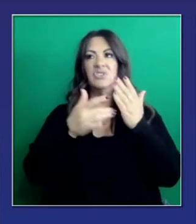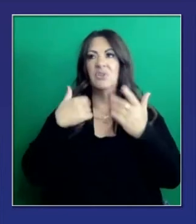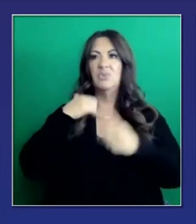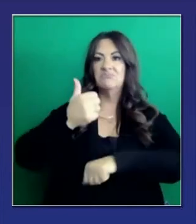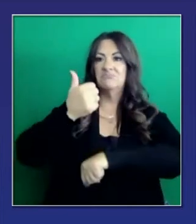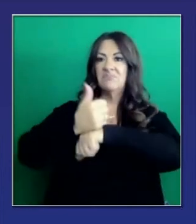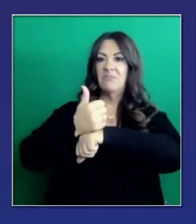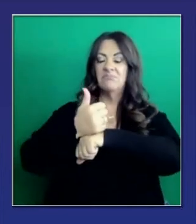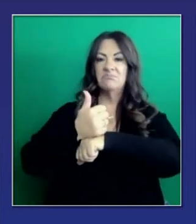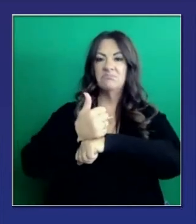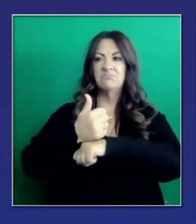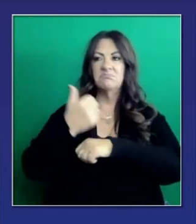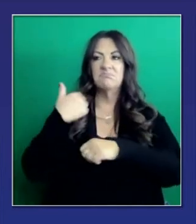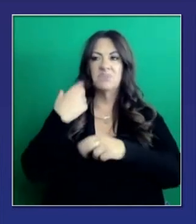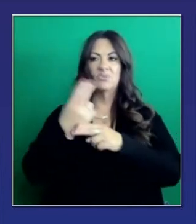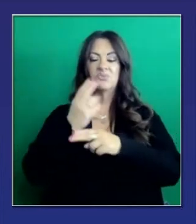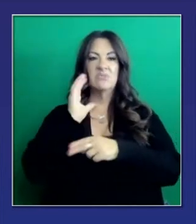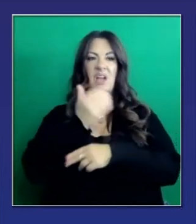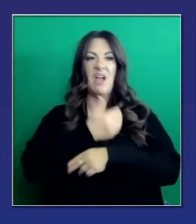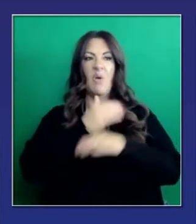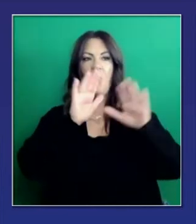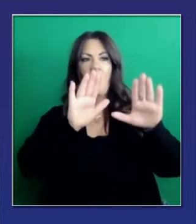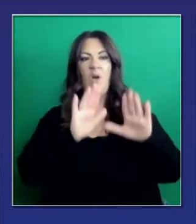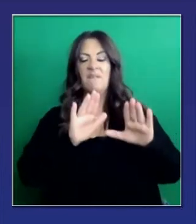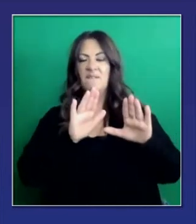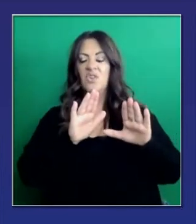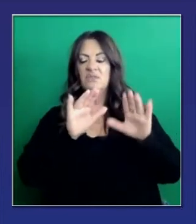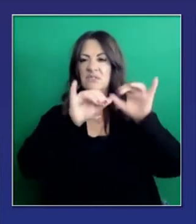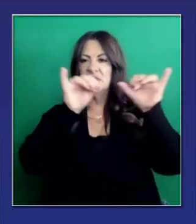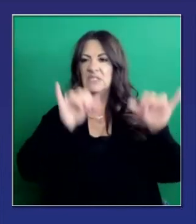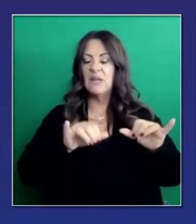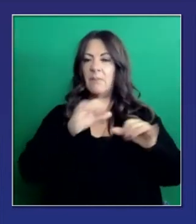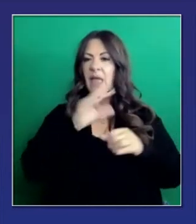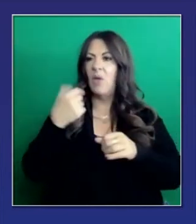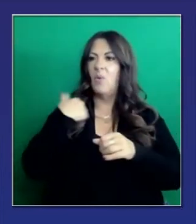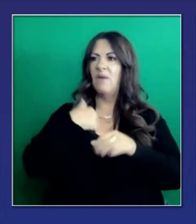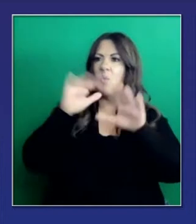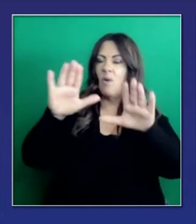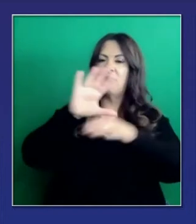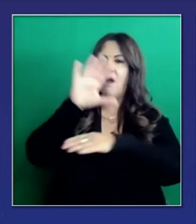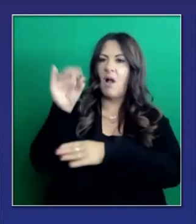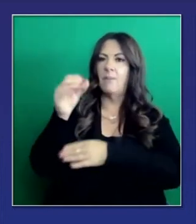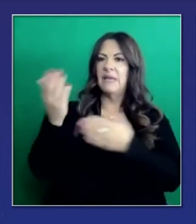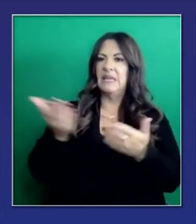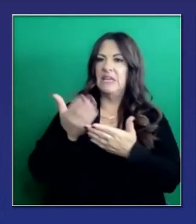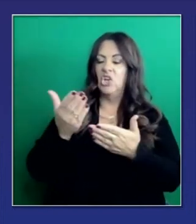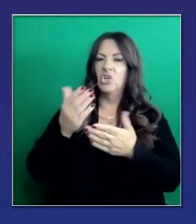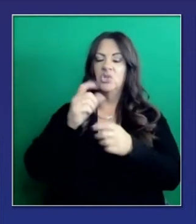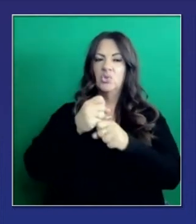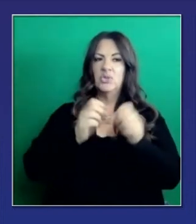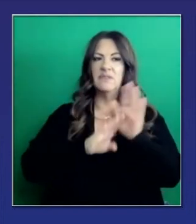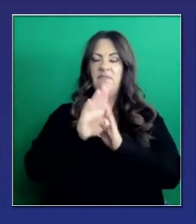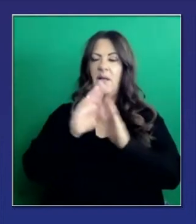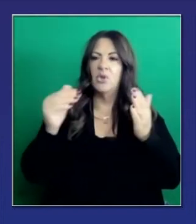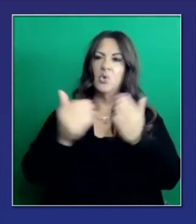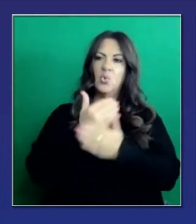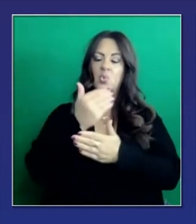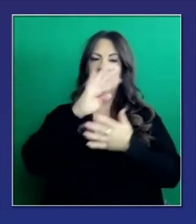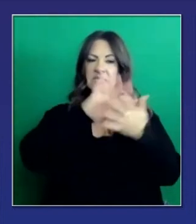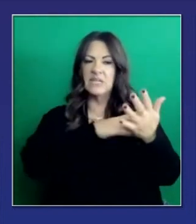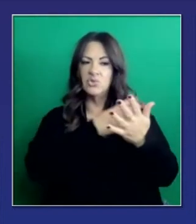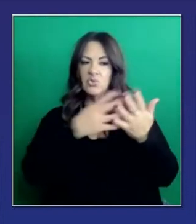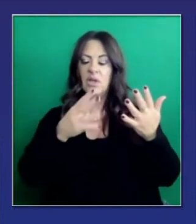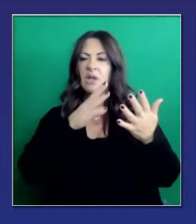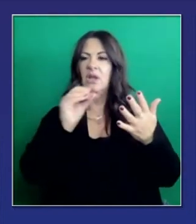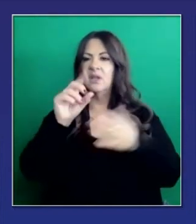nuestro nuevo lanzamiento, las mejores compañías que hay aquí, tenemos un nuevo sistema de programación y de datos, es de